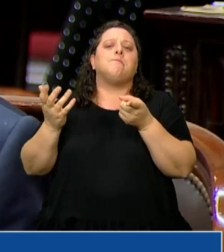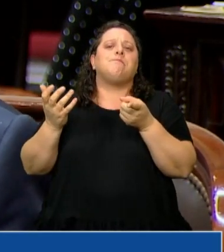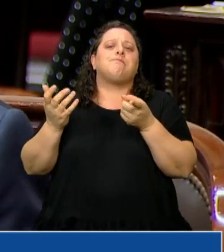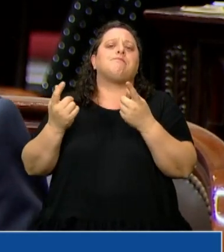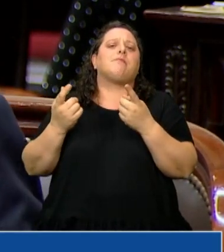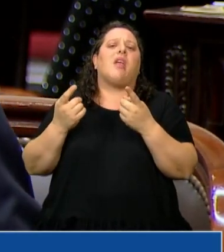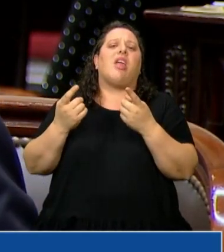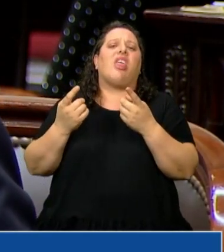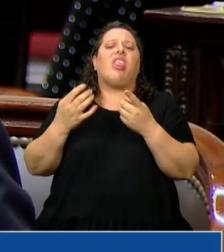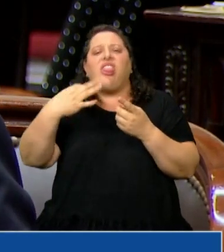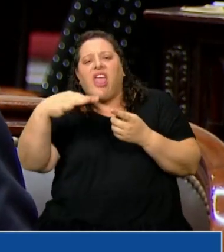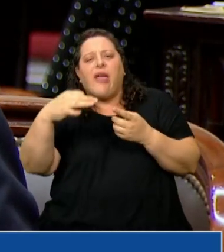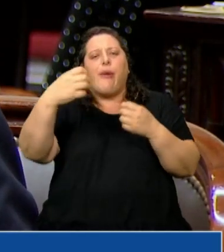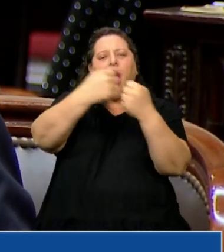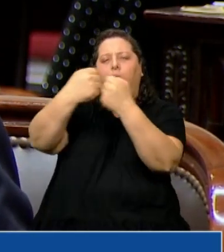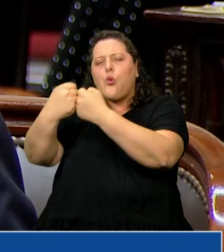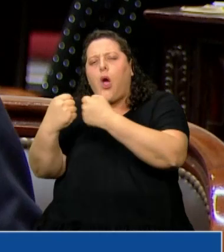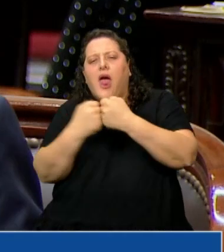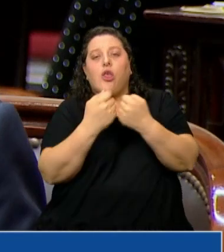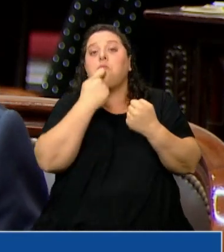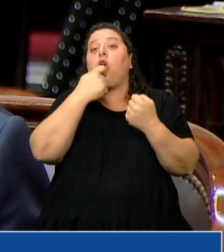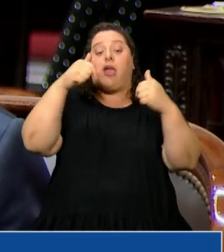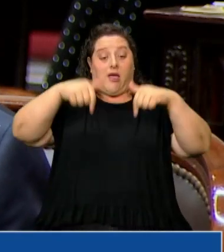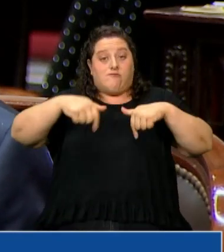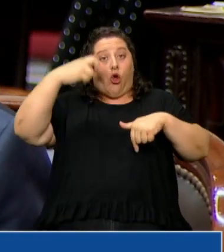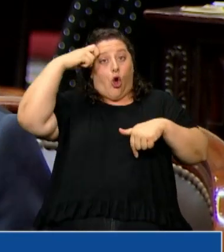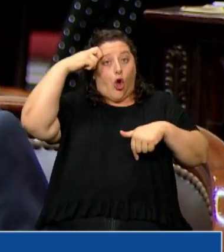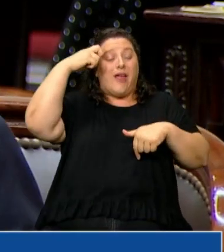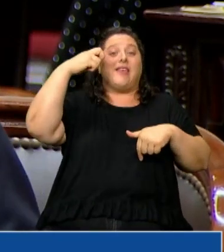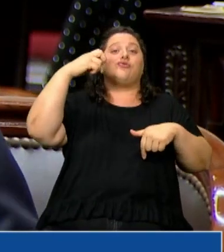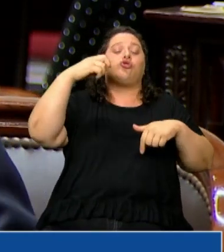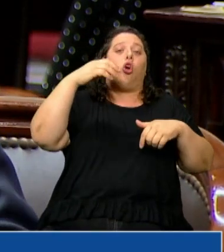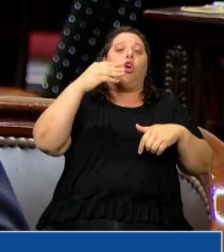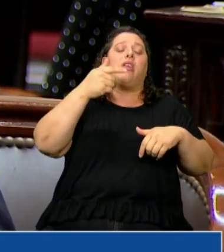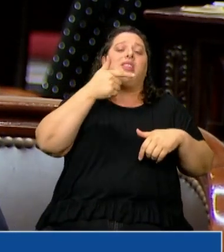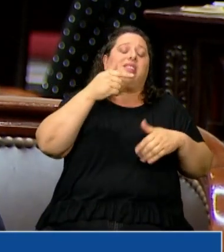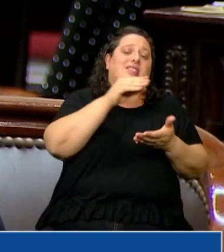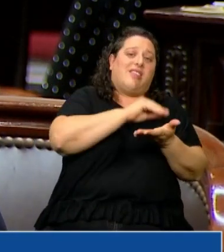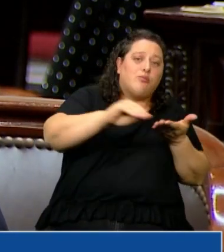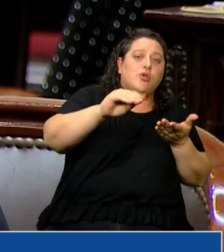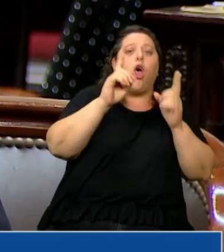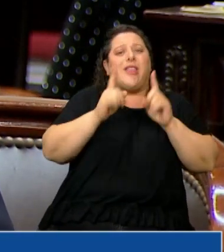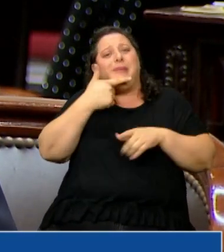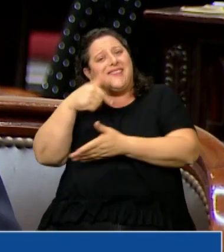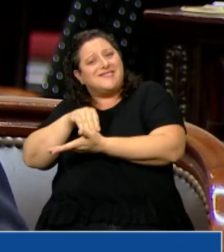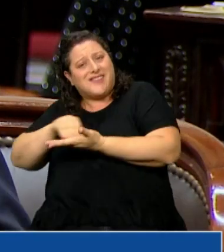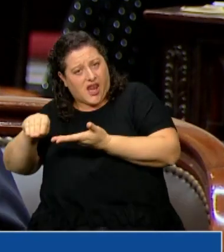tener acuerdo, en este caso de este Congreso o del Senado en particular, pongo dos ejemplos,